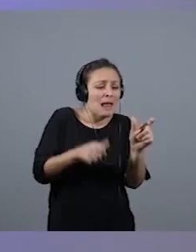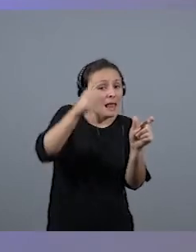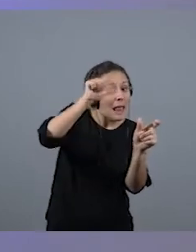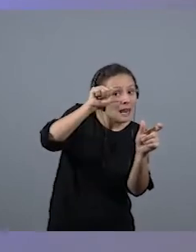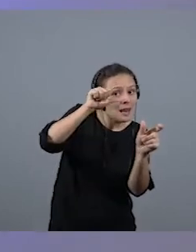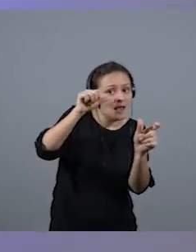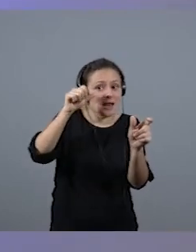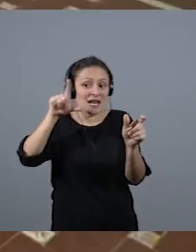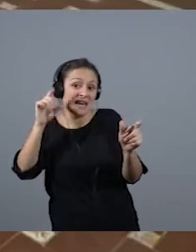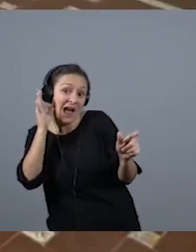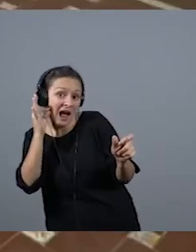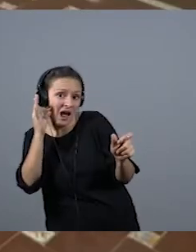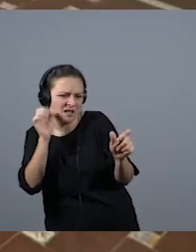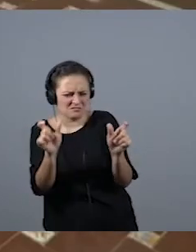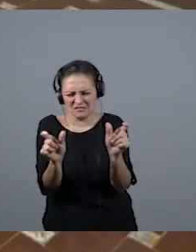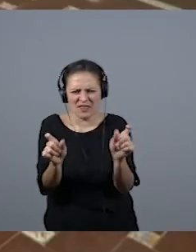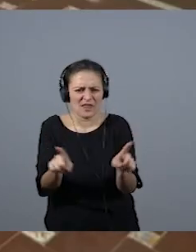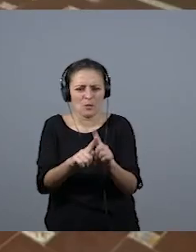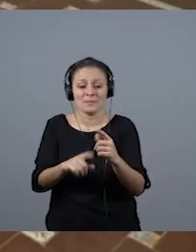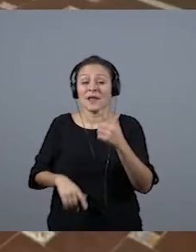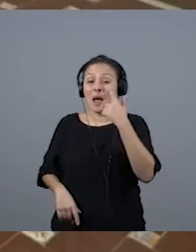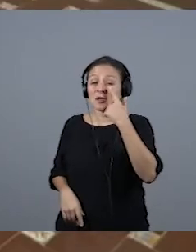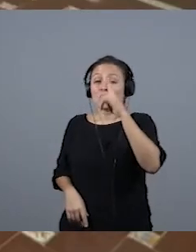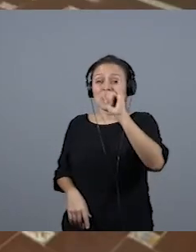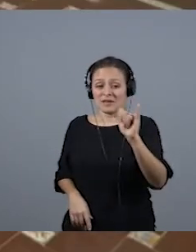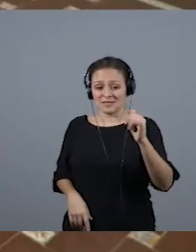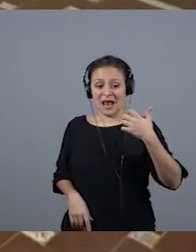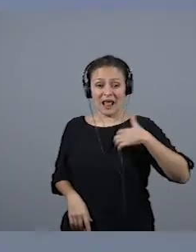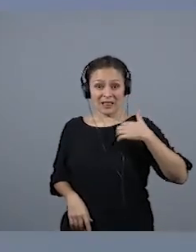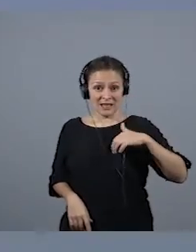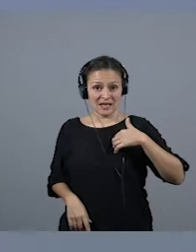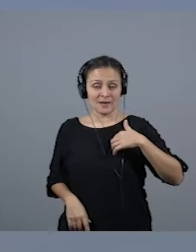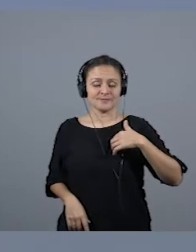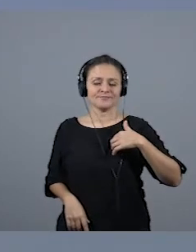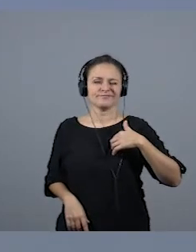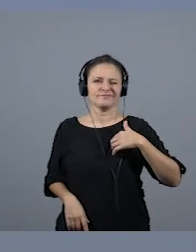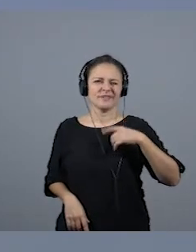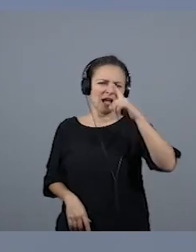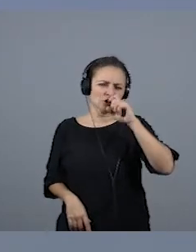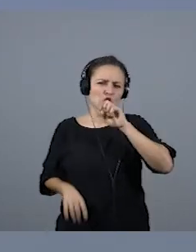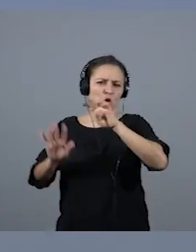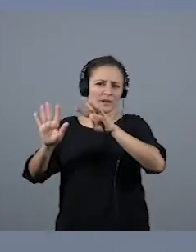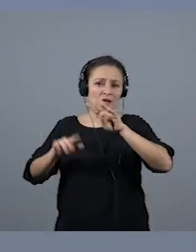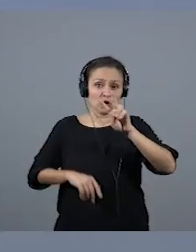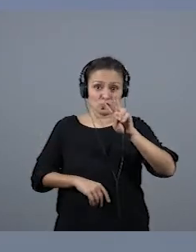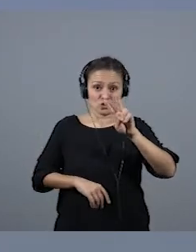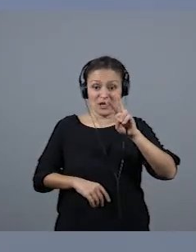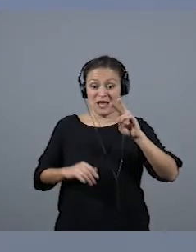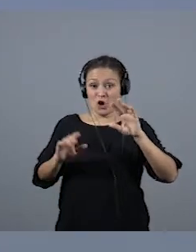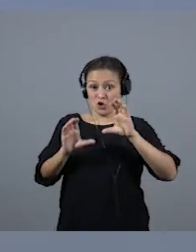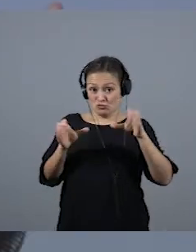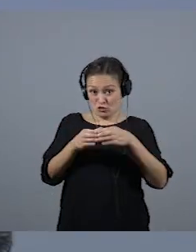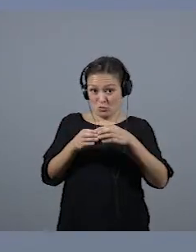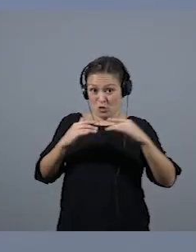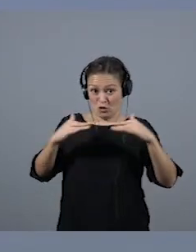A me pasó una cosa curiosísima en Argentina, en el 92, el Tenerife se fue de gira y, bueno, el hecho de mi